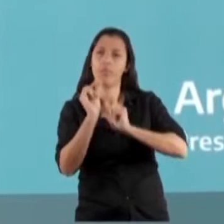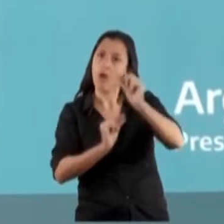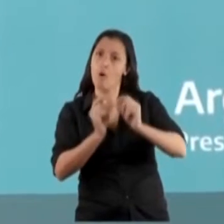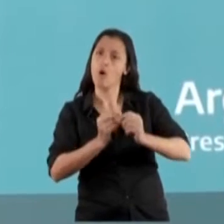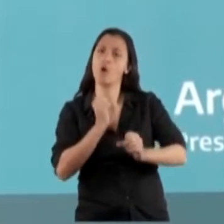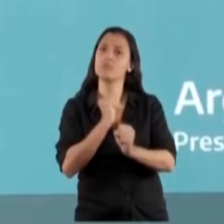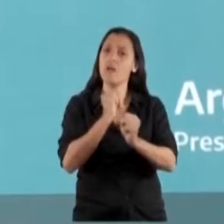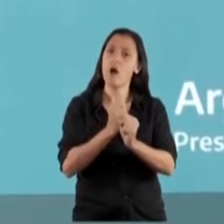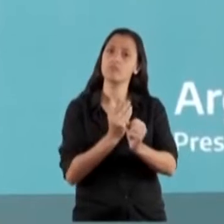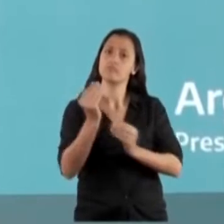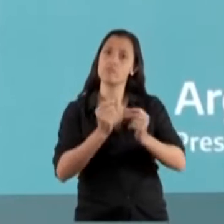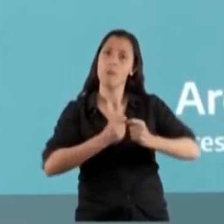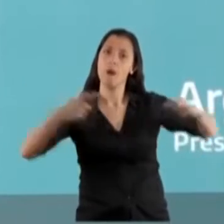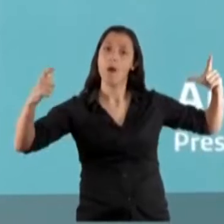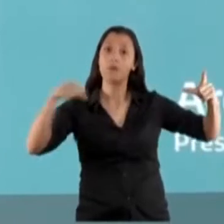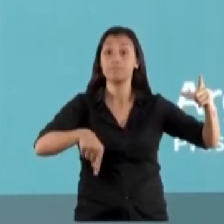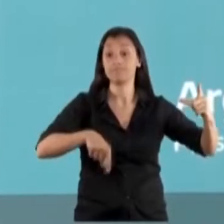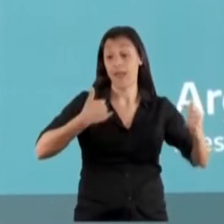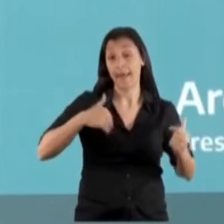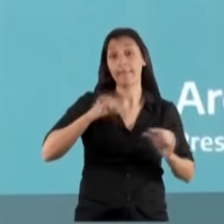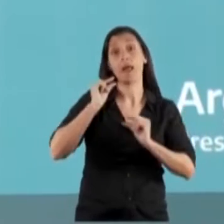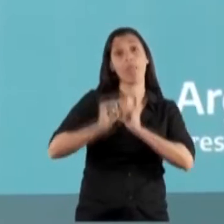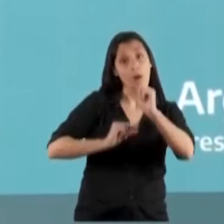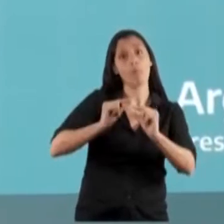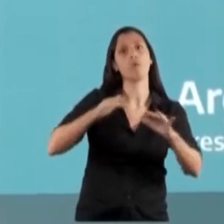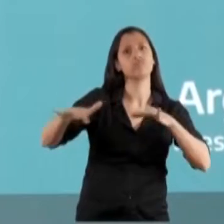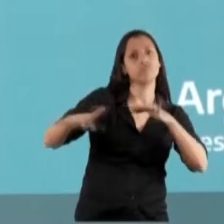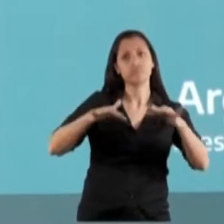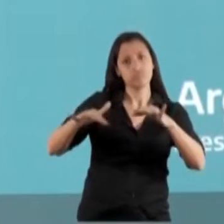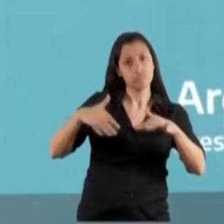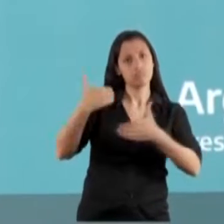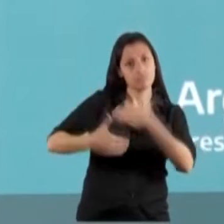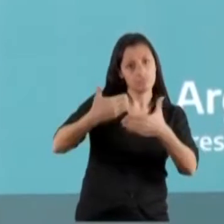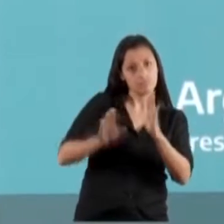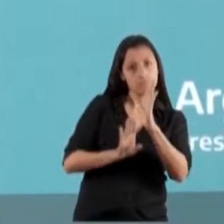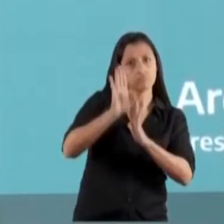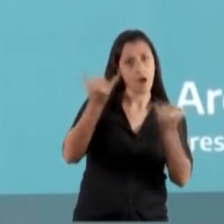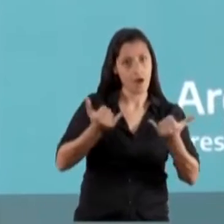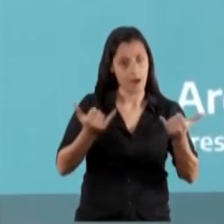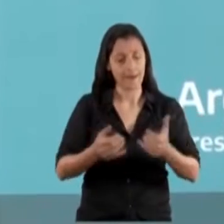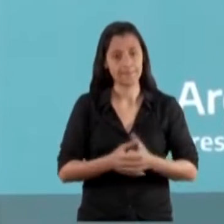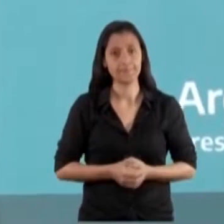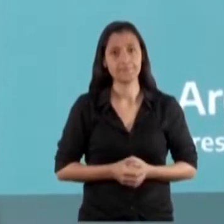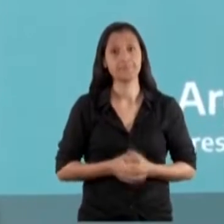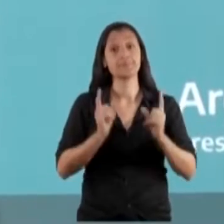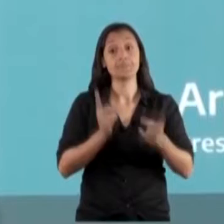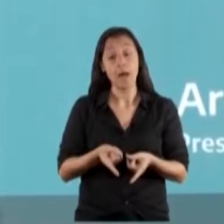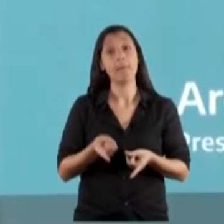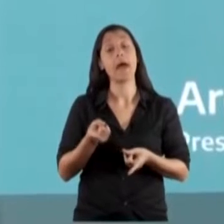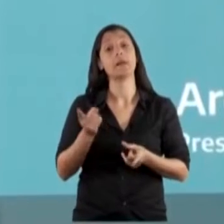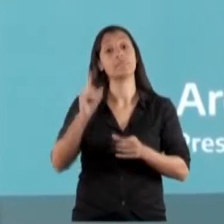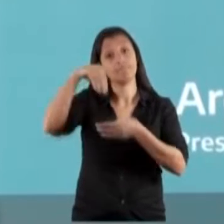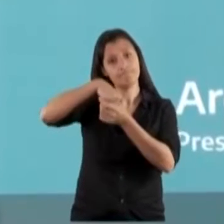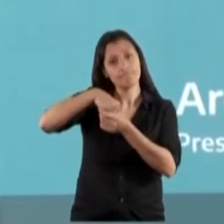en la Argentina y la dinámica que viene teniendo. También hicimos